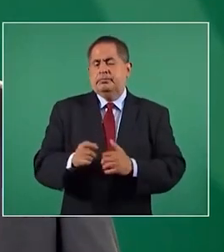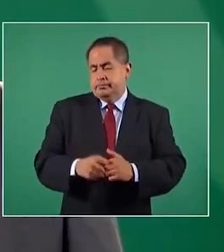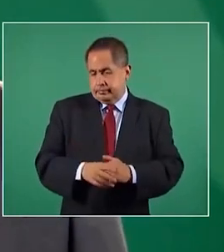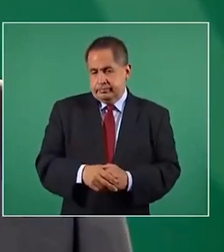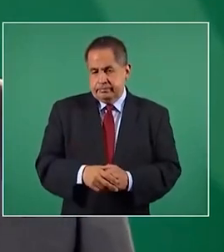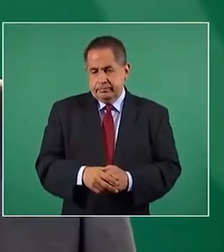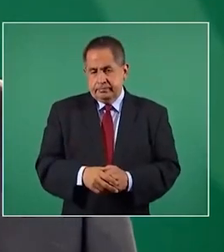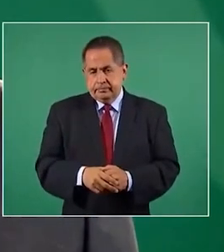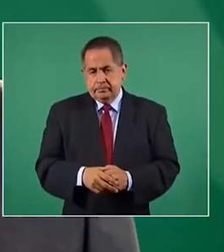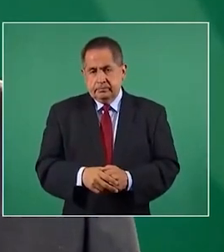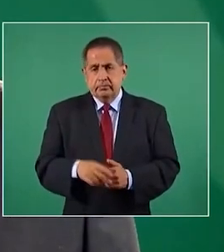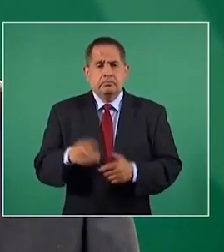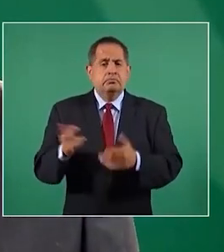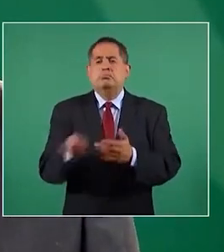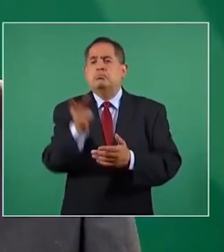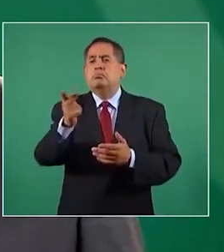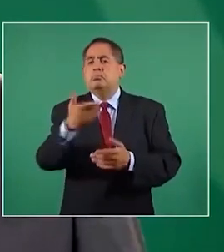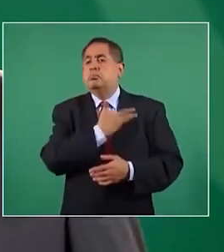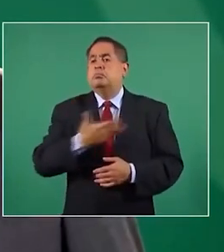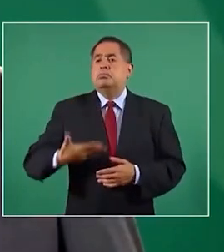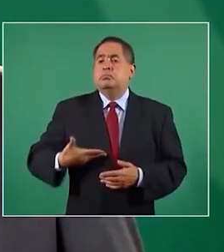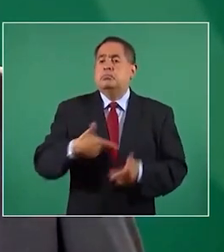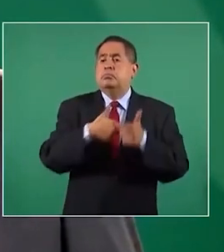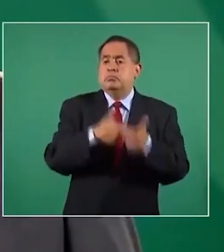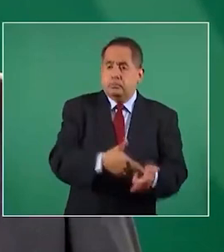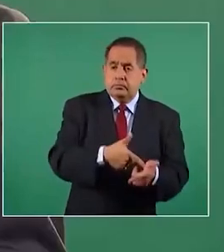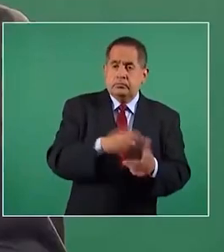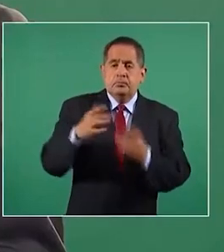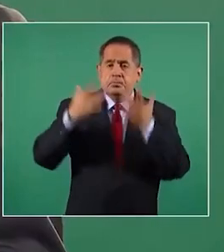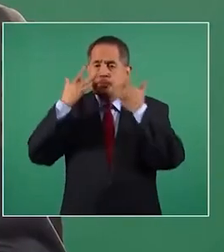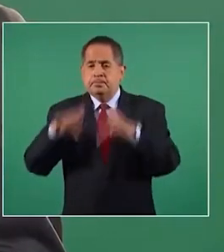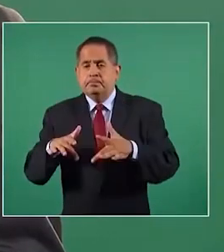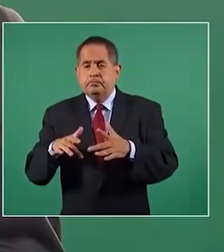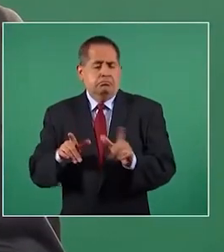¿Quieres que se quede el presidente o quieres que renuncie